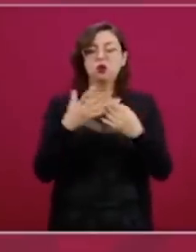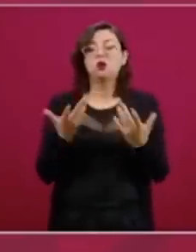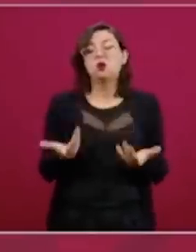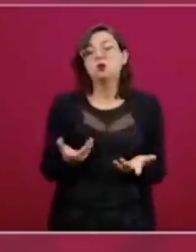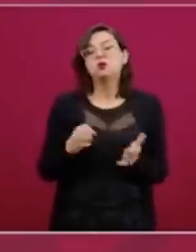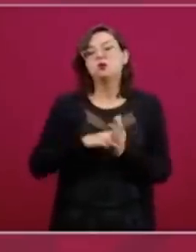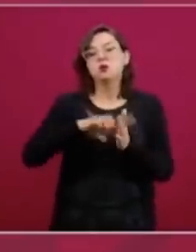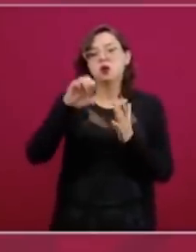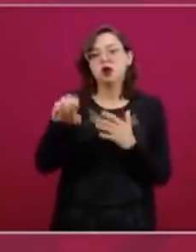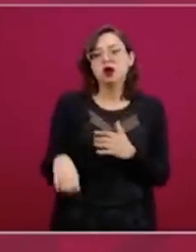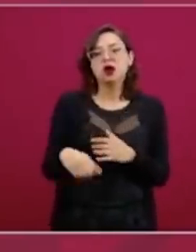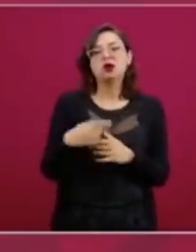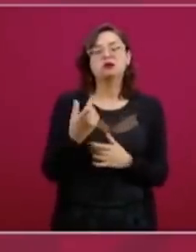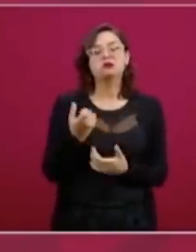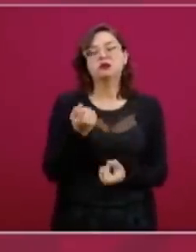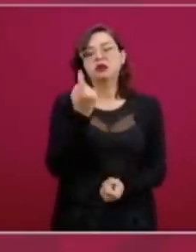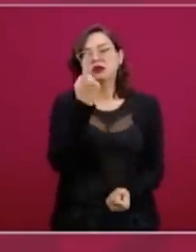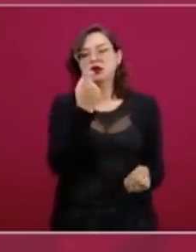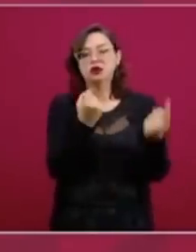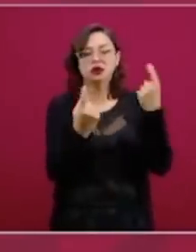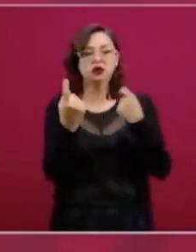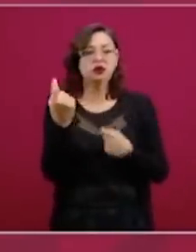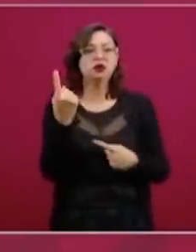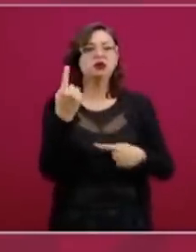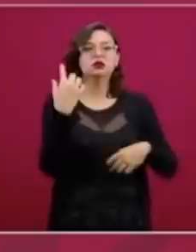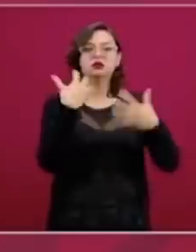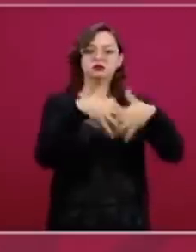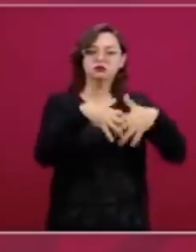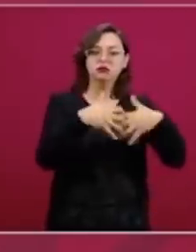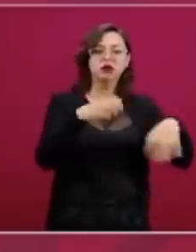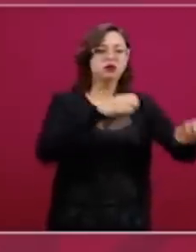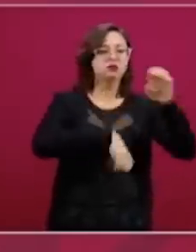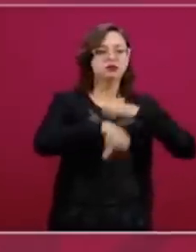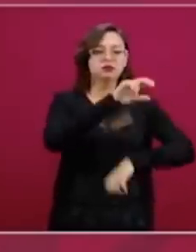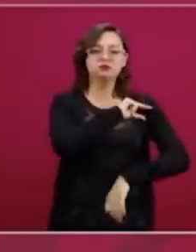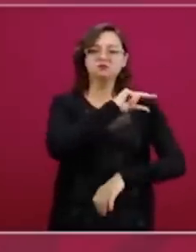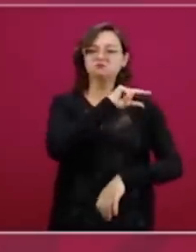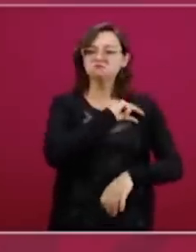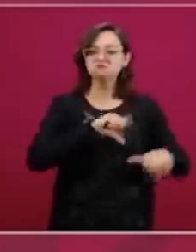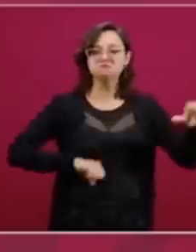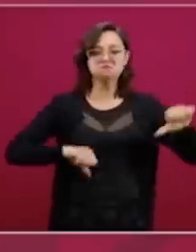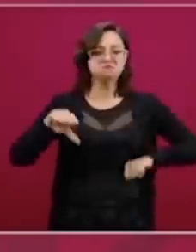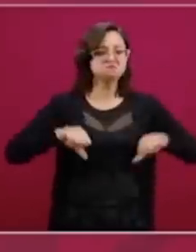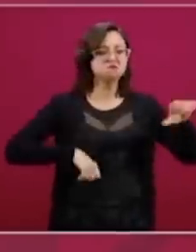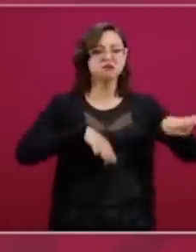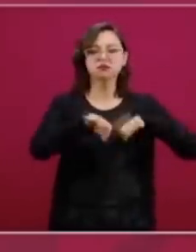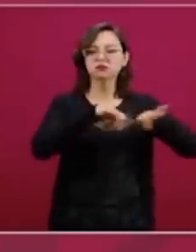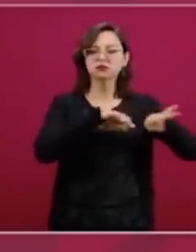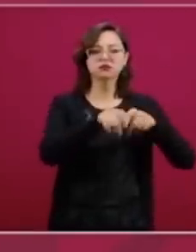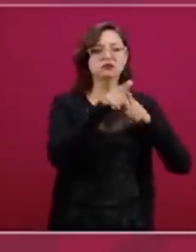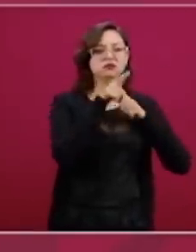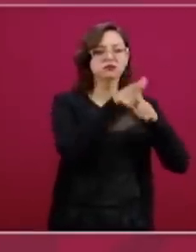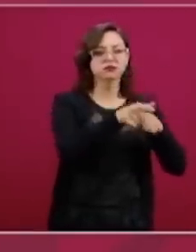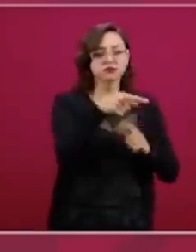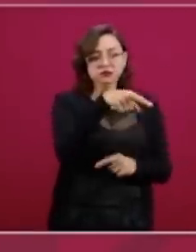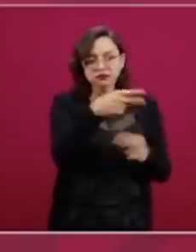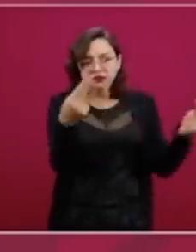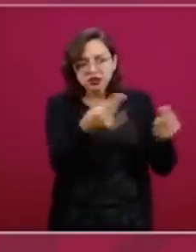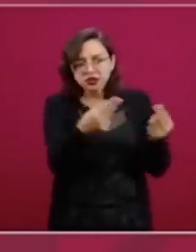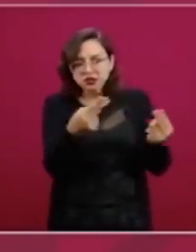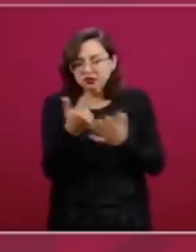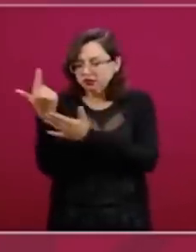entidades privadas que no han suspendido actividades laborales y no están en la lista de actividades